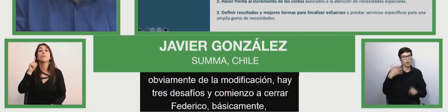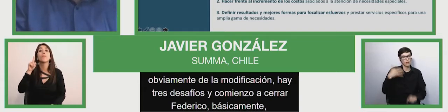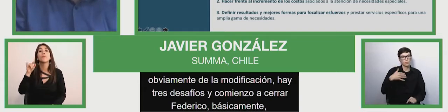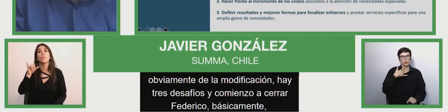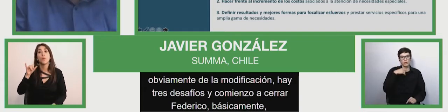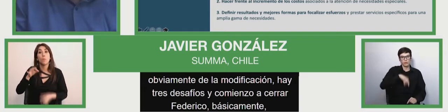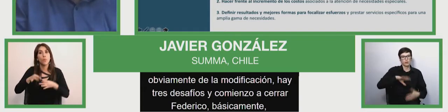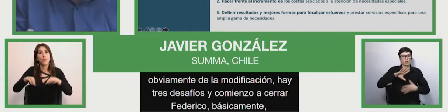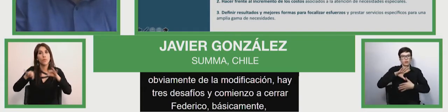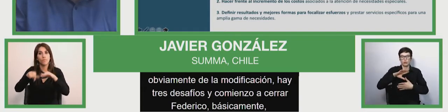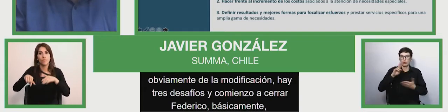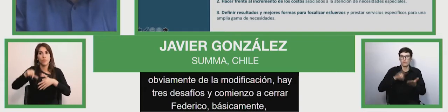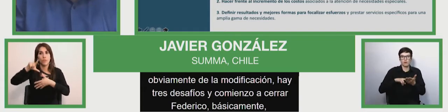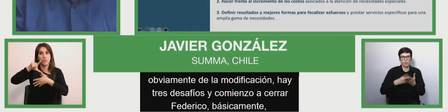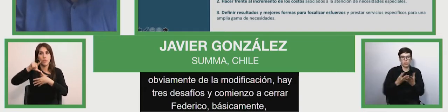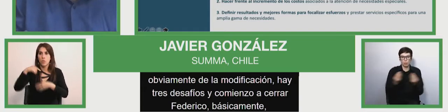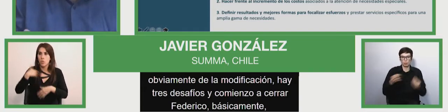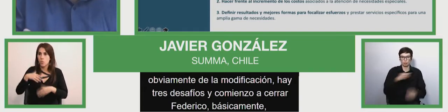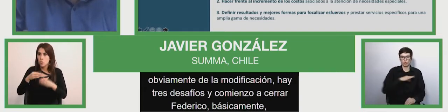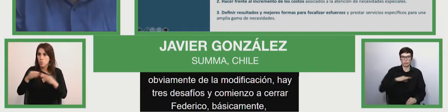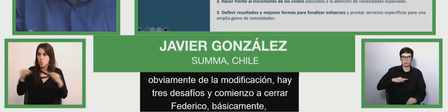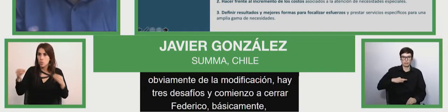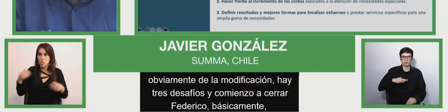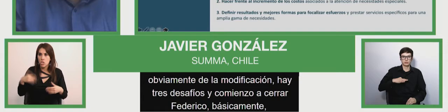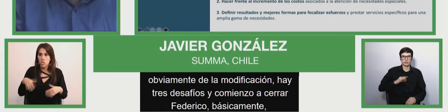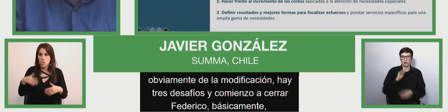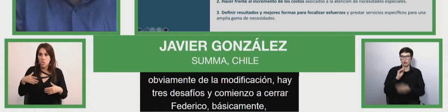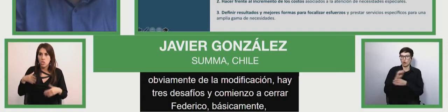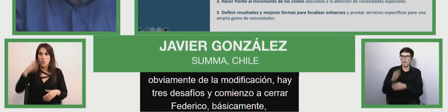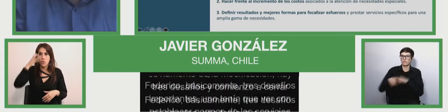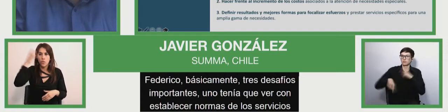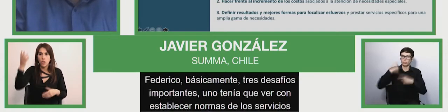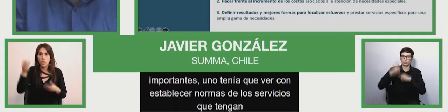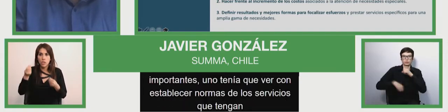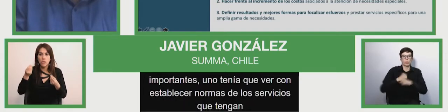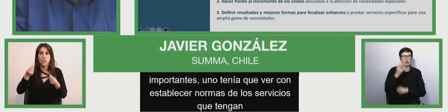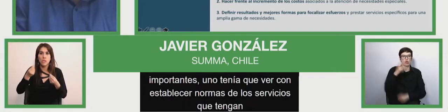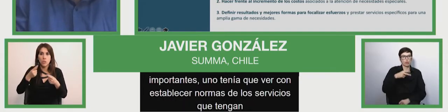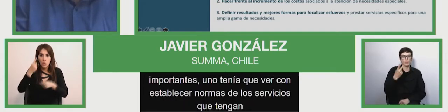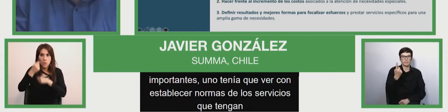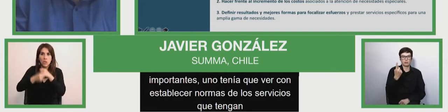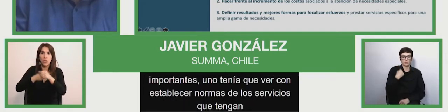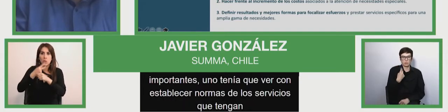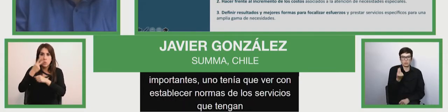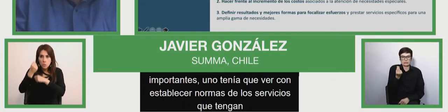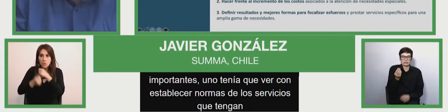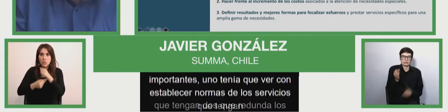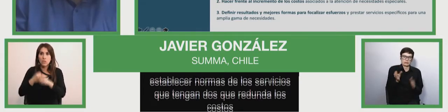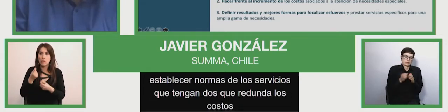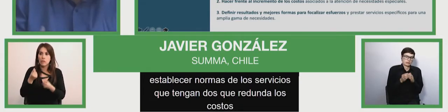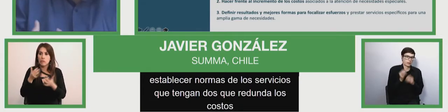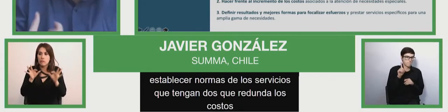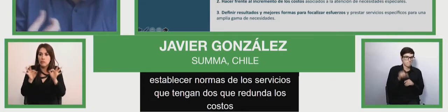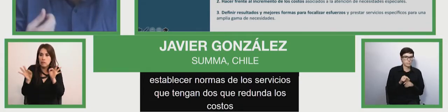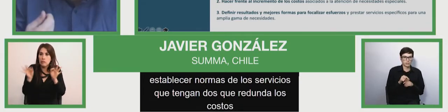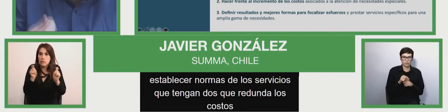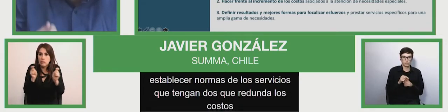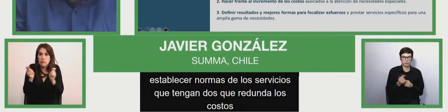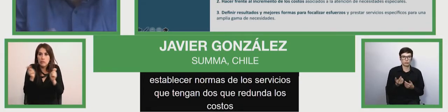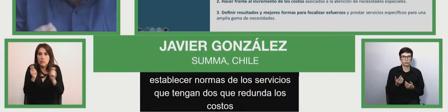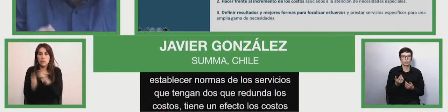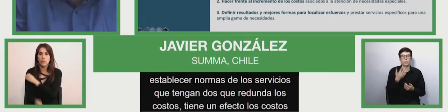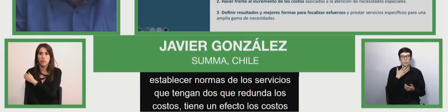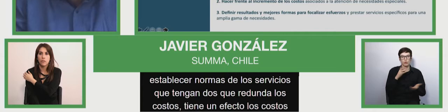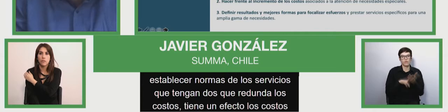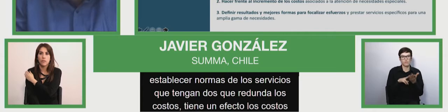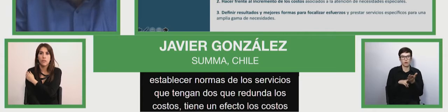muchos de los ministerios ya están anunciando que para el próximo año 2021 se están reduciendo los presupuestos en educación. Yo creo que tenemos